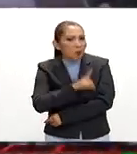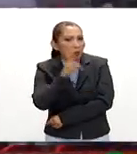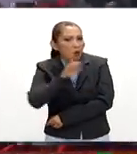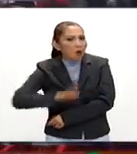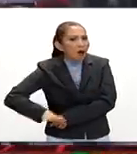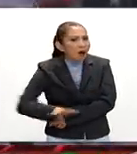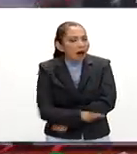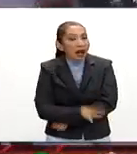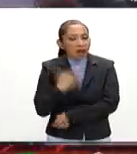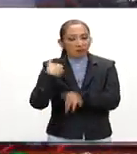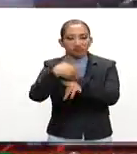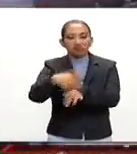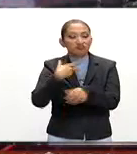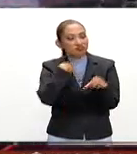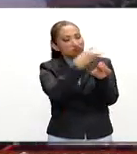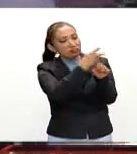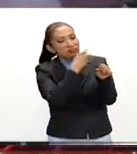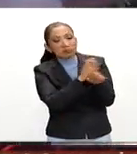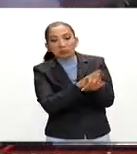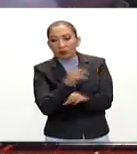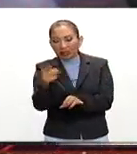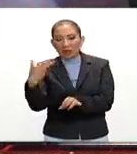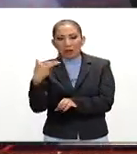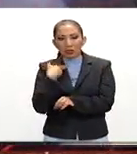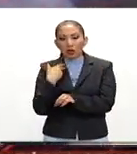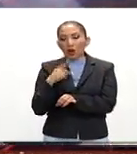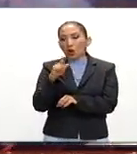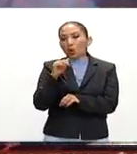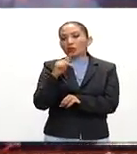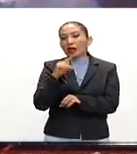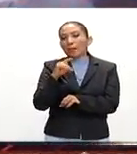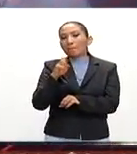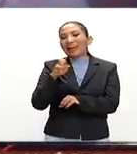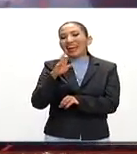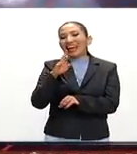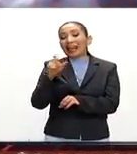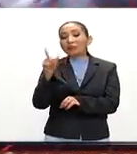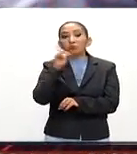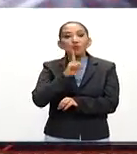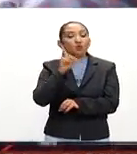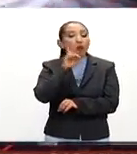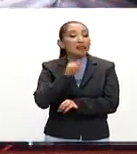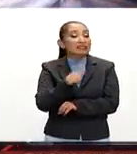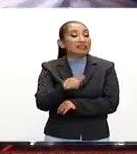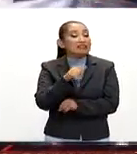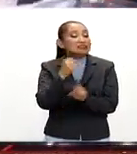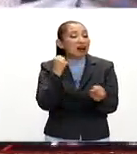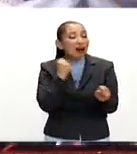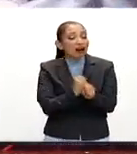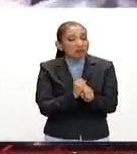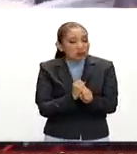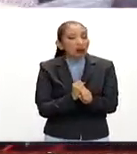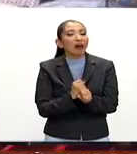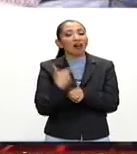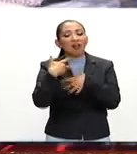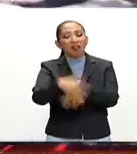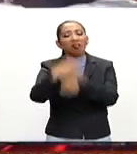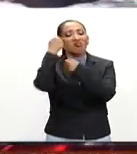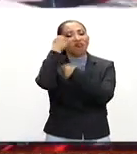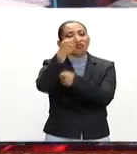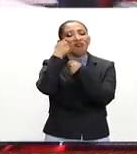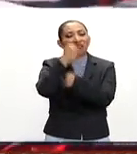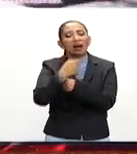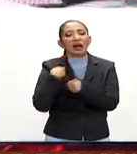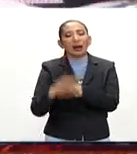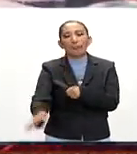país. La marcha fue convocada a raíz del asesinato de Lucía Pérez, una joven de solo 16 años. La protesta tuvo eco en